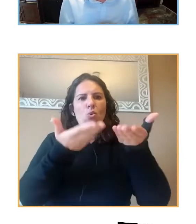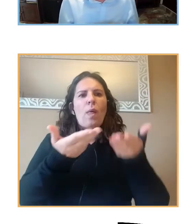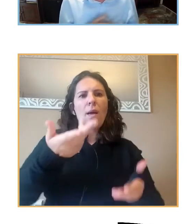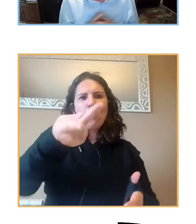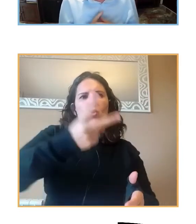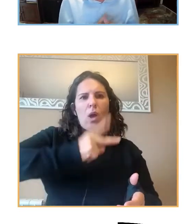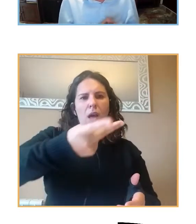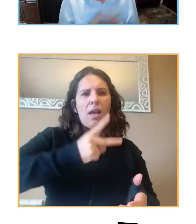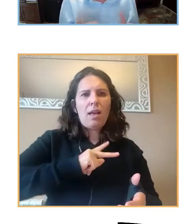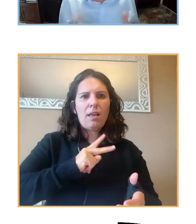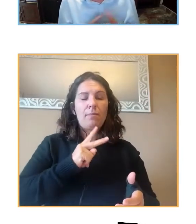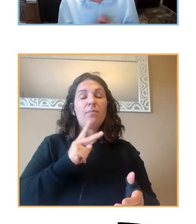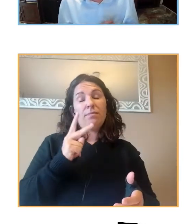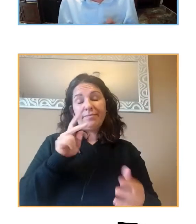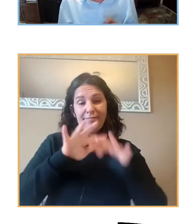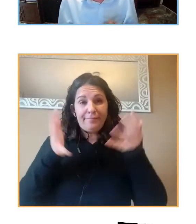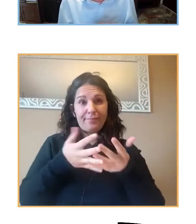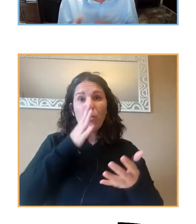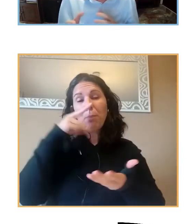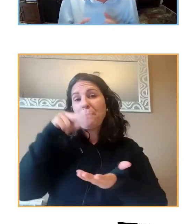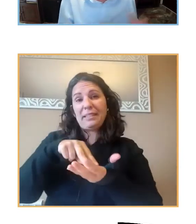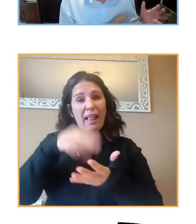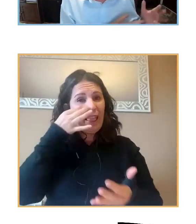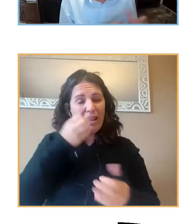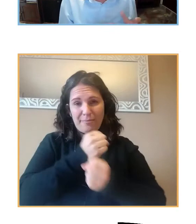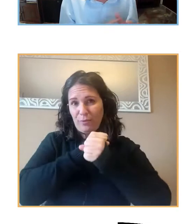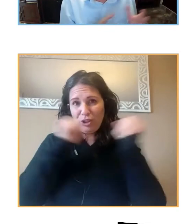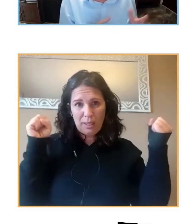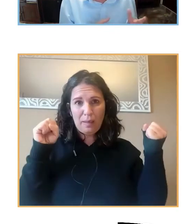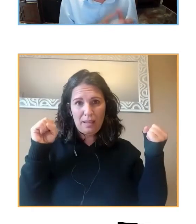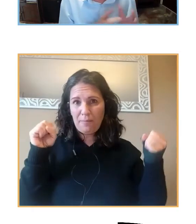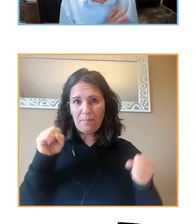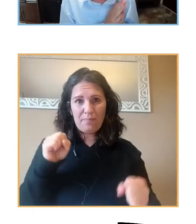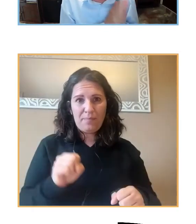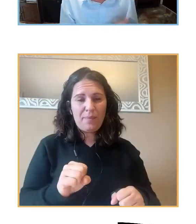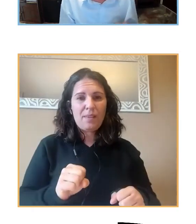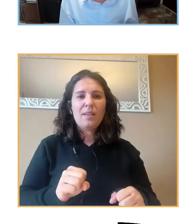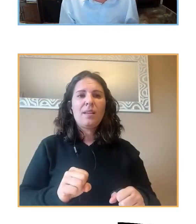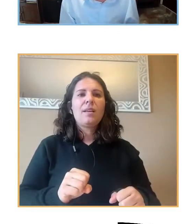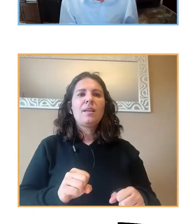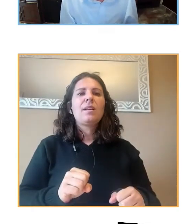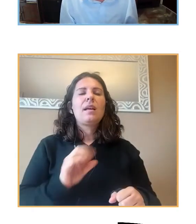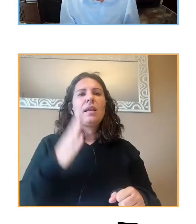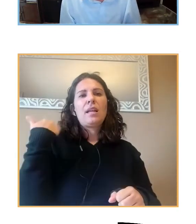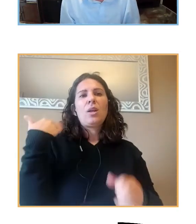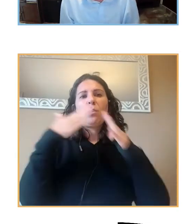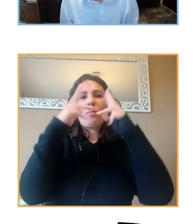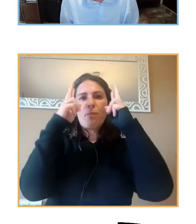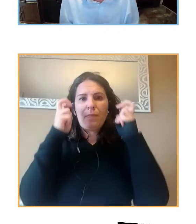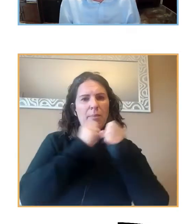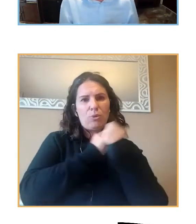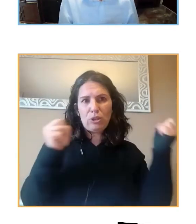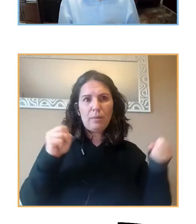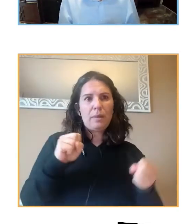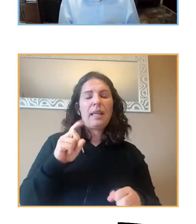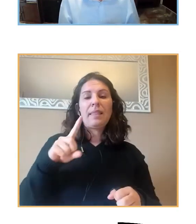no ha sido, ha sido prácticamente imposible, aunque durante la pandemia, perdón, durante el confinamiento ha sido imposible y después